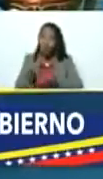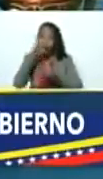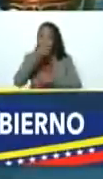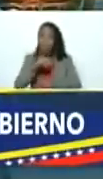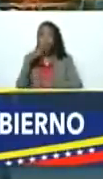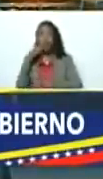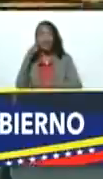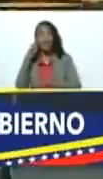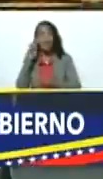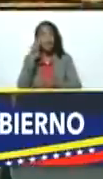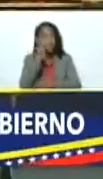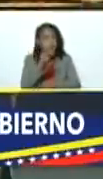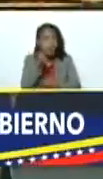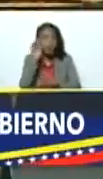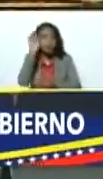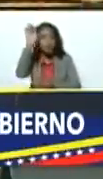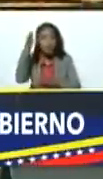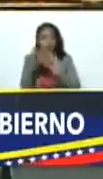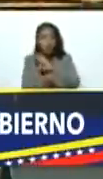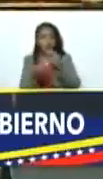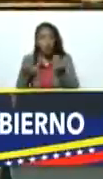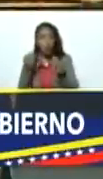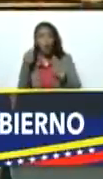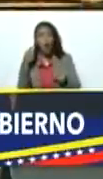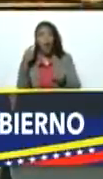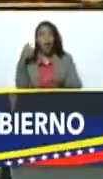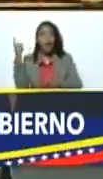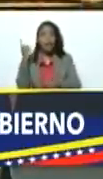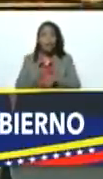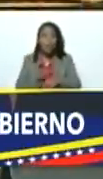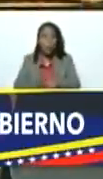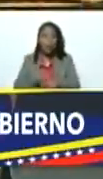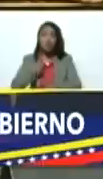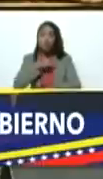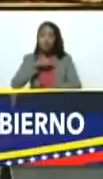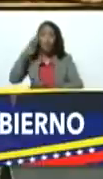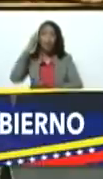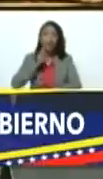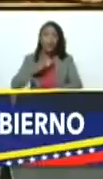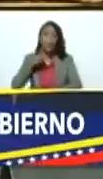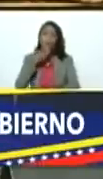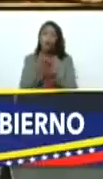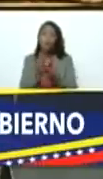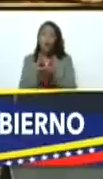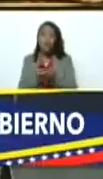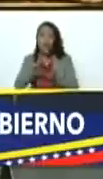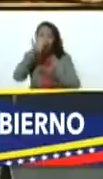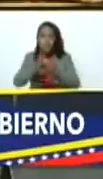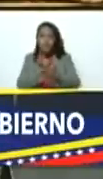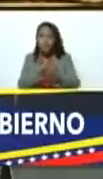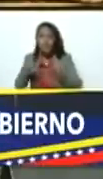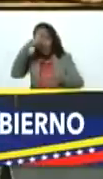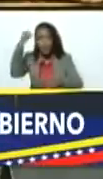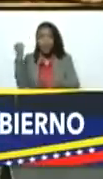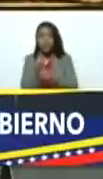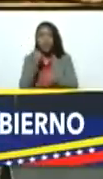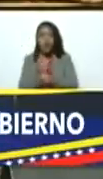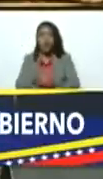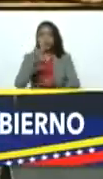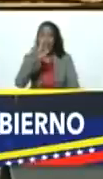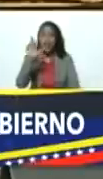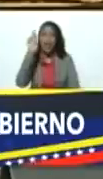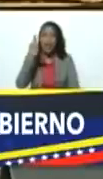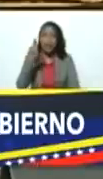avizorando el resto de la década nosotros los bolivarianos proponemos una agenda el 3R